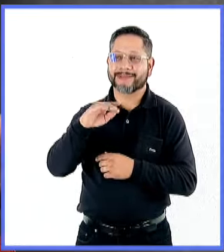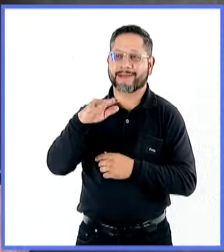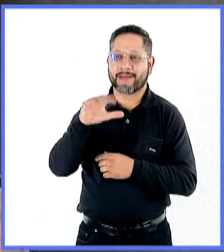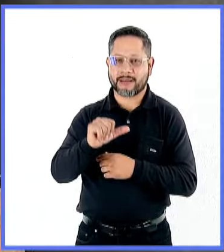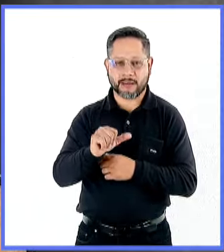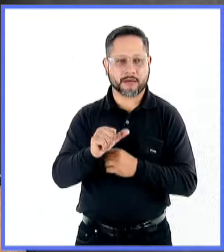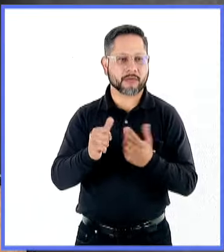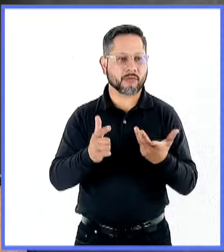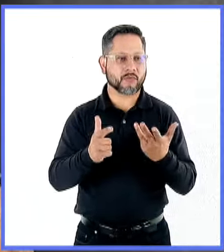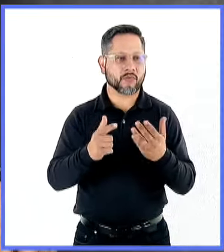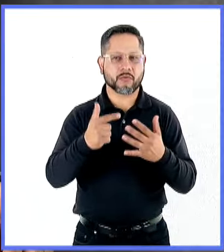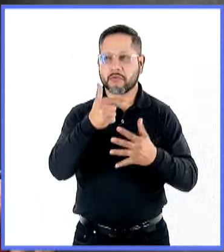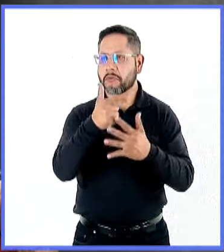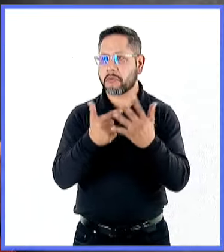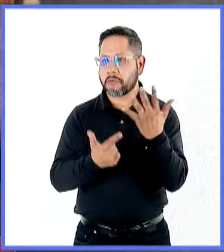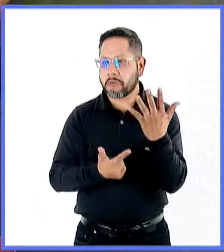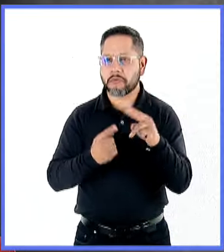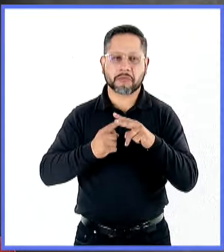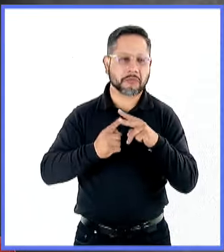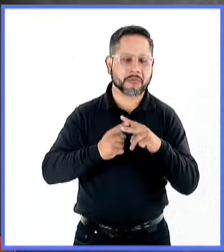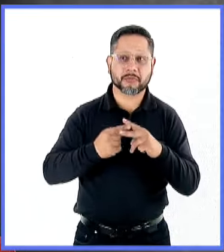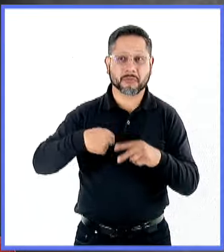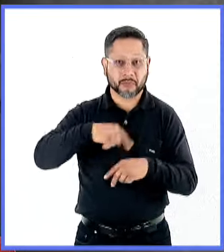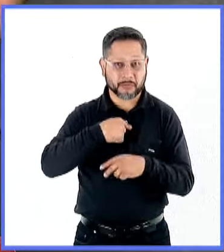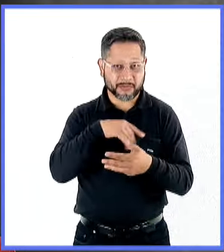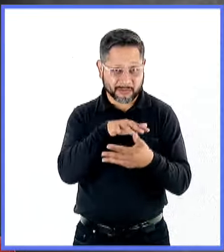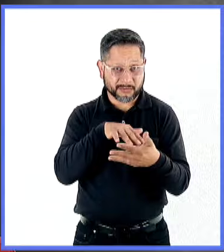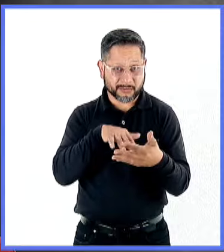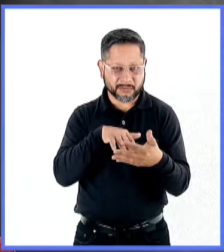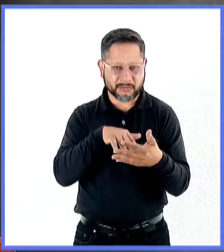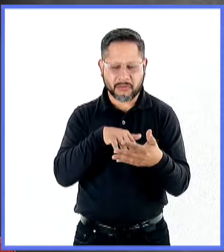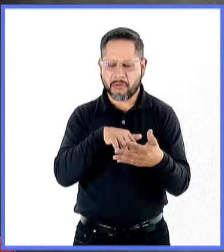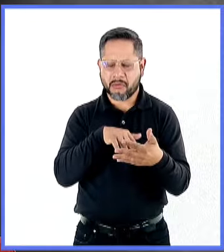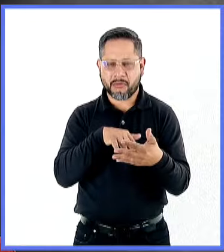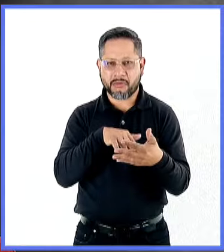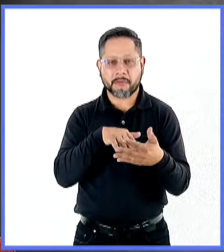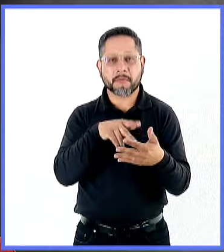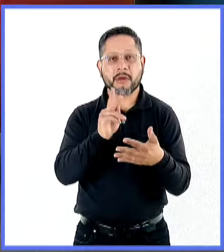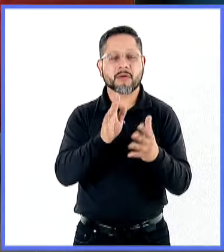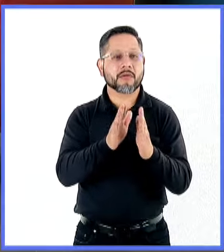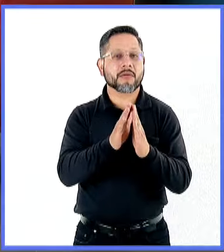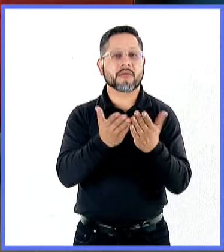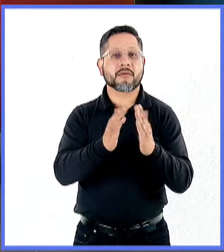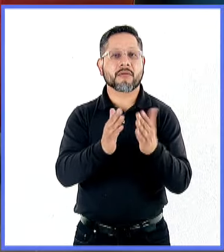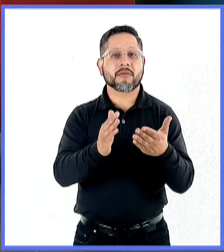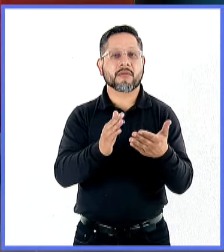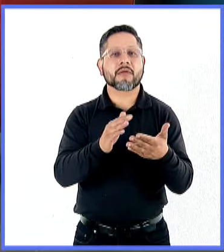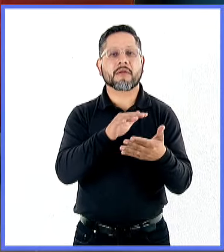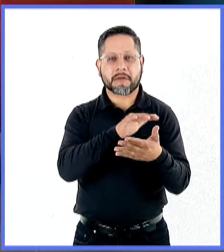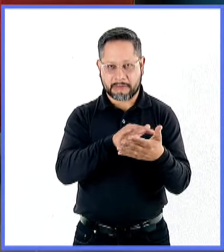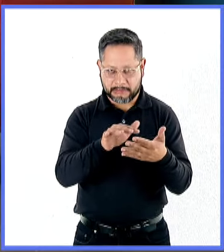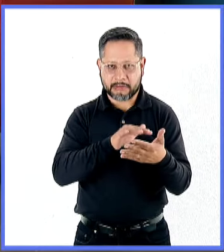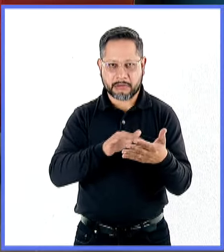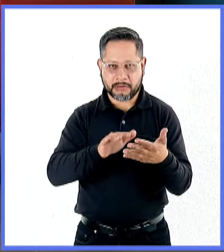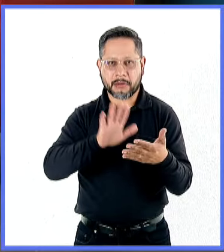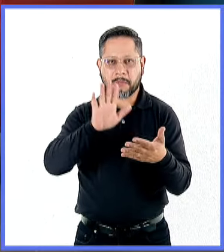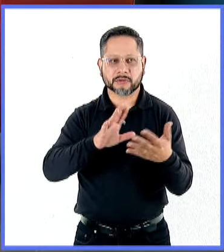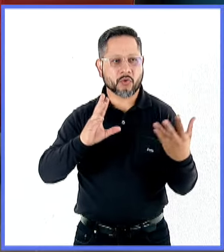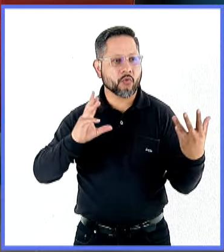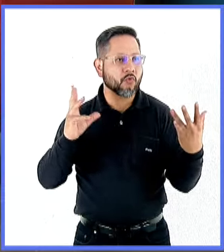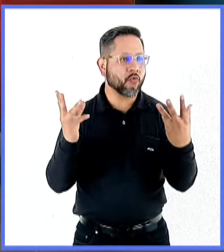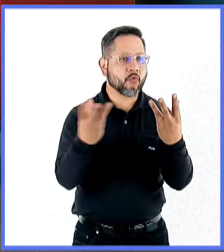o de matemáticas, por ejemplo. No leemos eso. Pero la literatura nos une. Nos une a todos porque